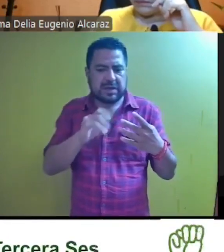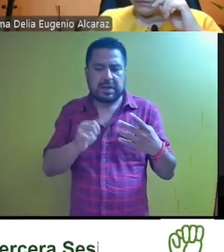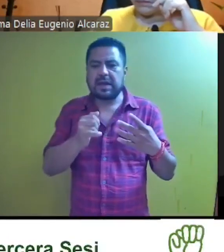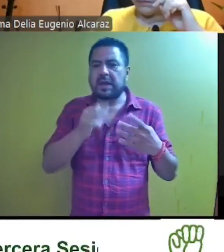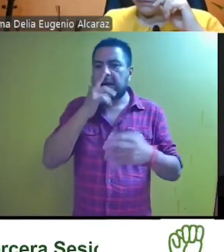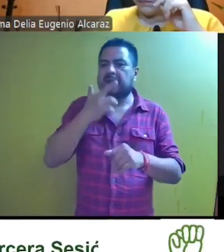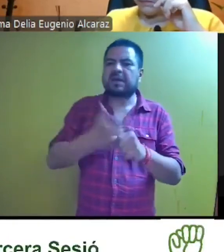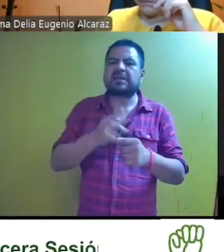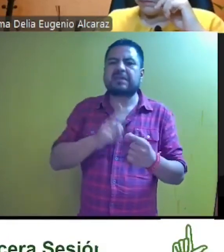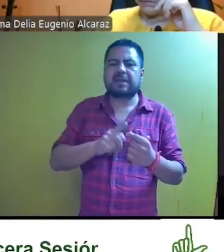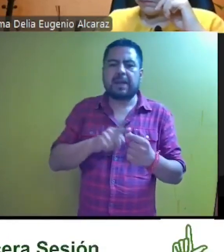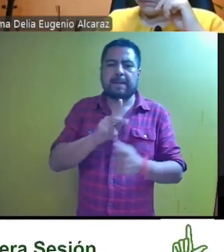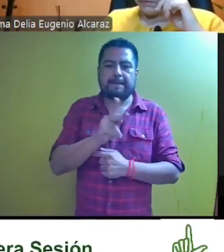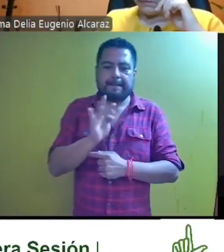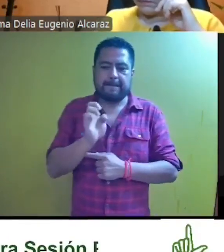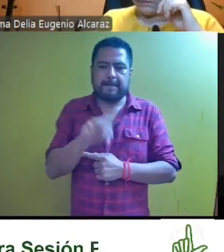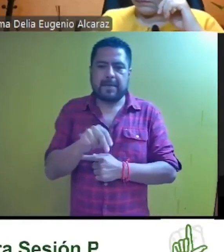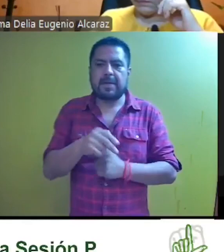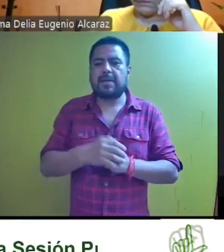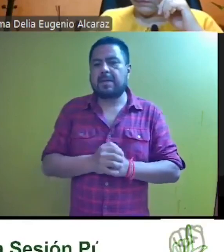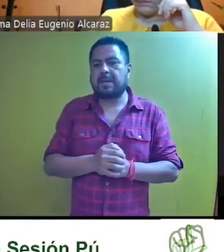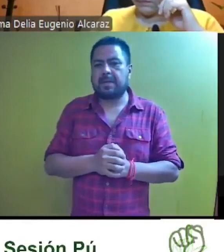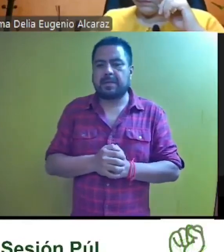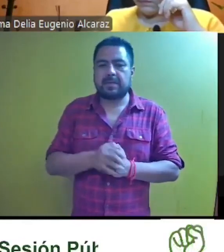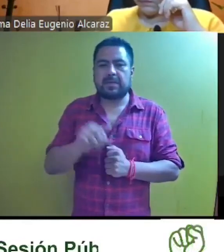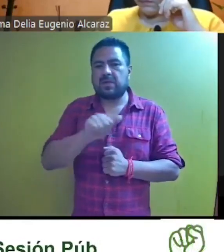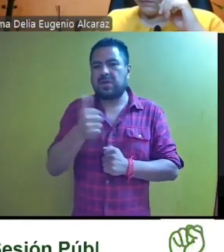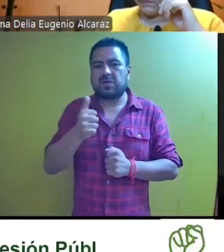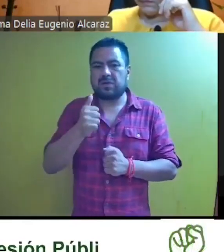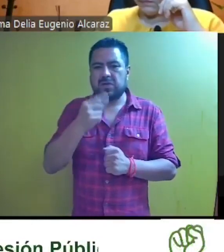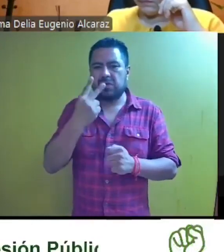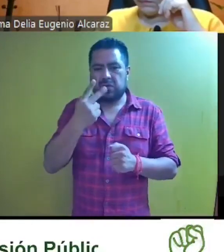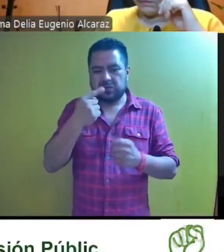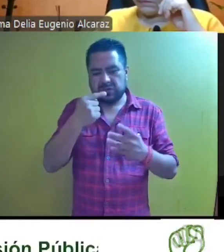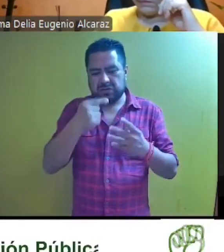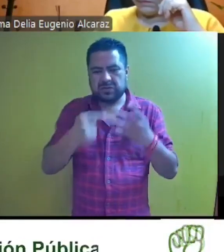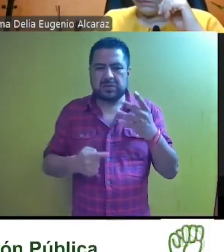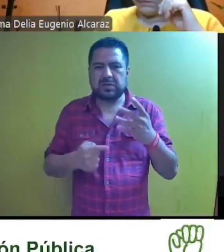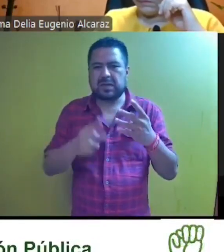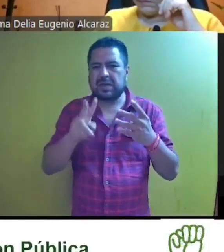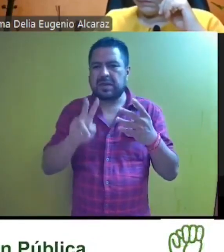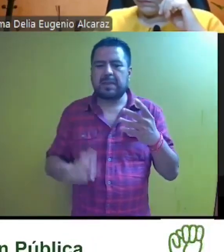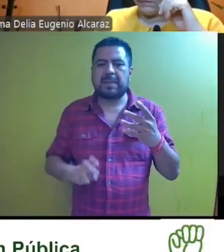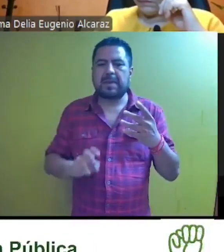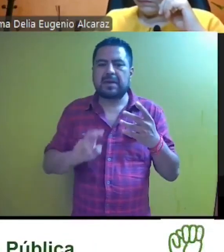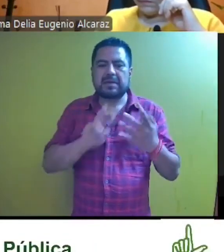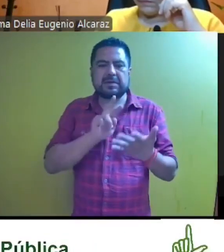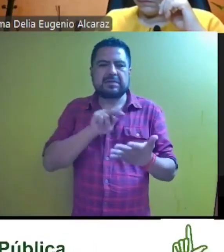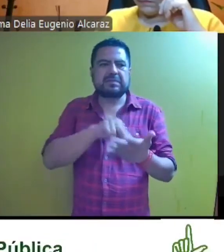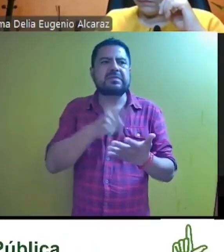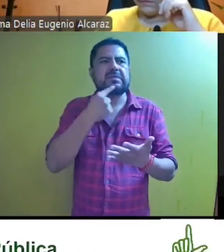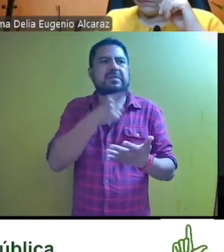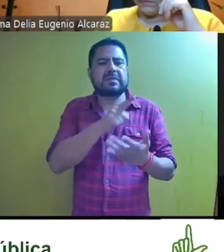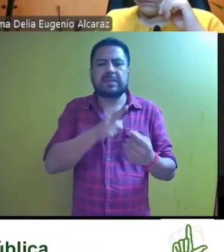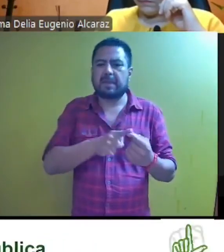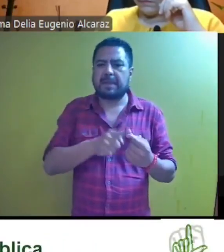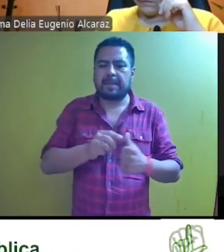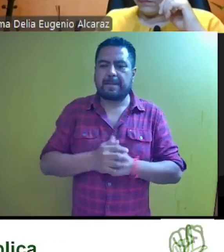responsable del Partido Acción Nacional. En los siguientes dos asuntos, los comparecientes